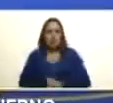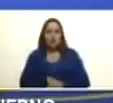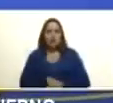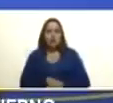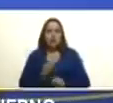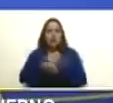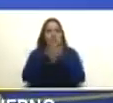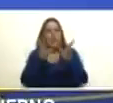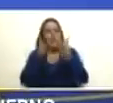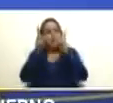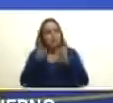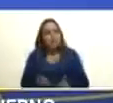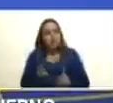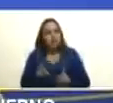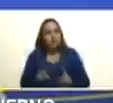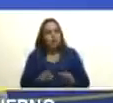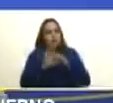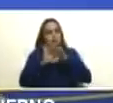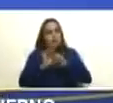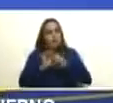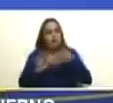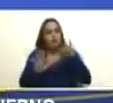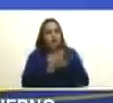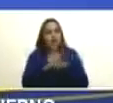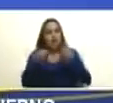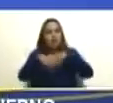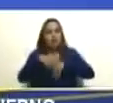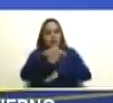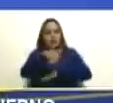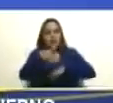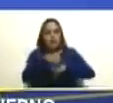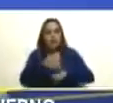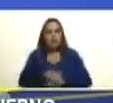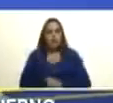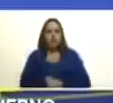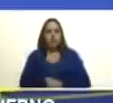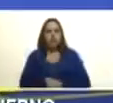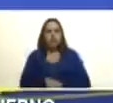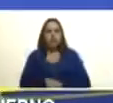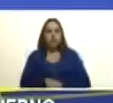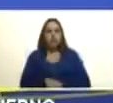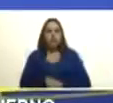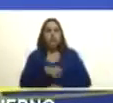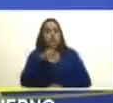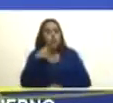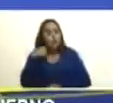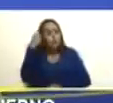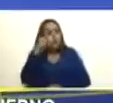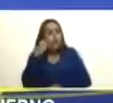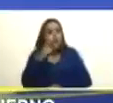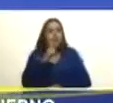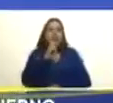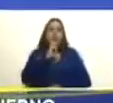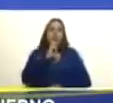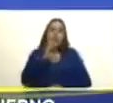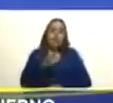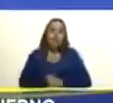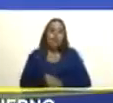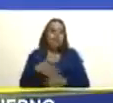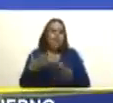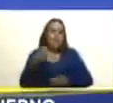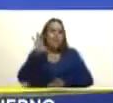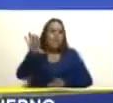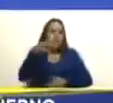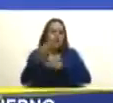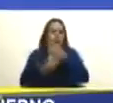contundencia vinculante del consenso nacional y dificulto que países que